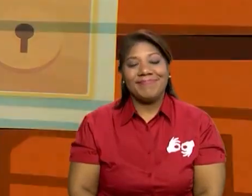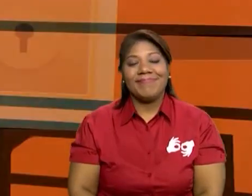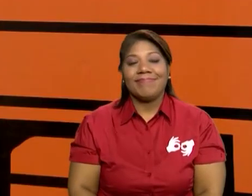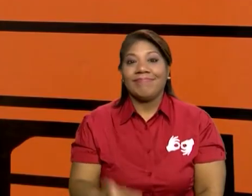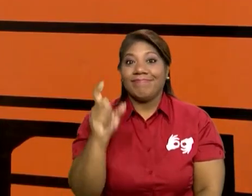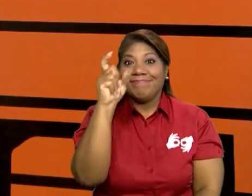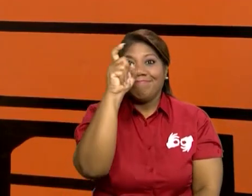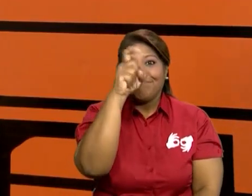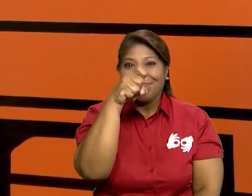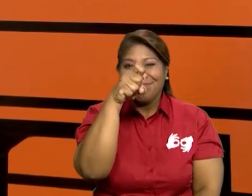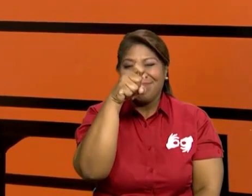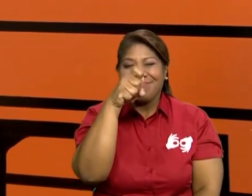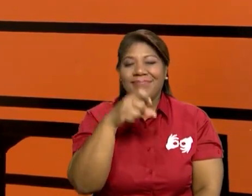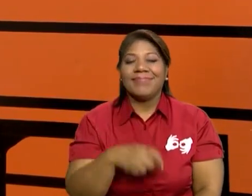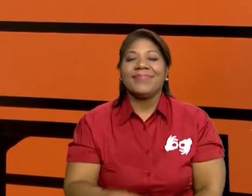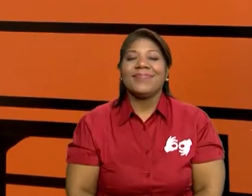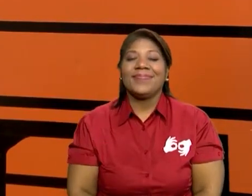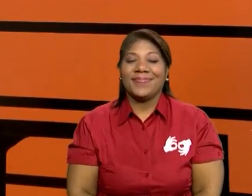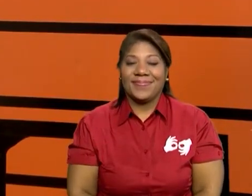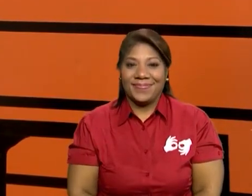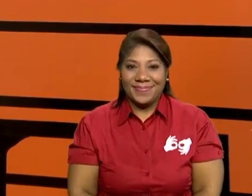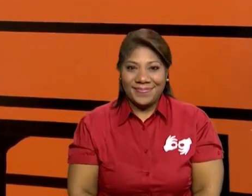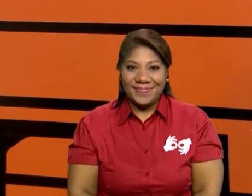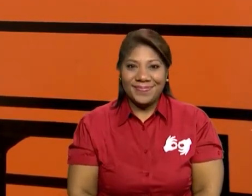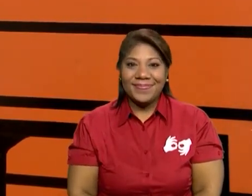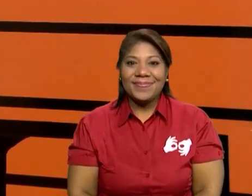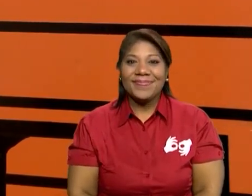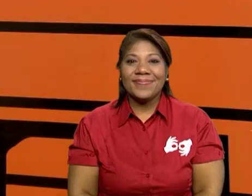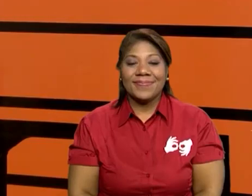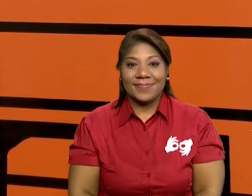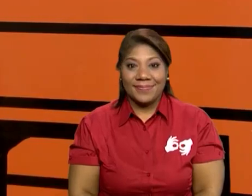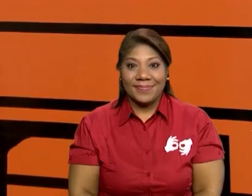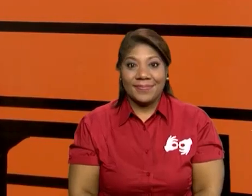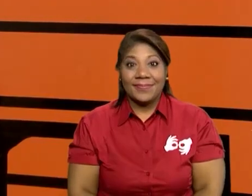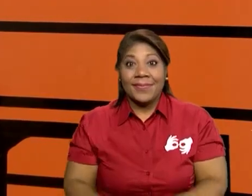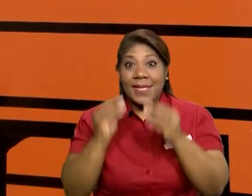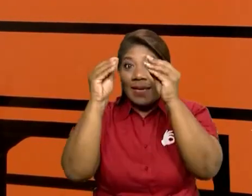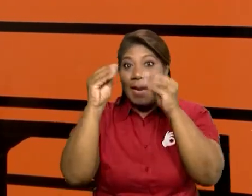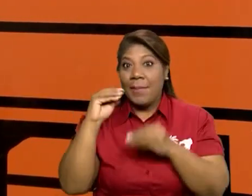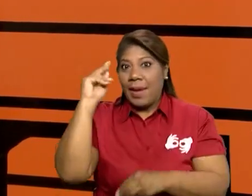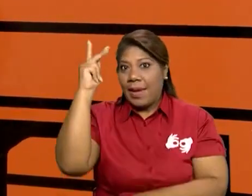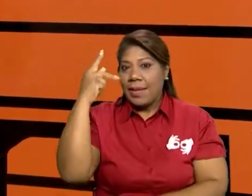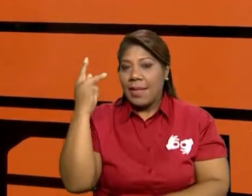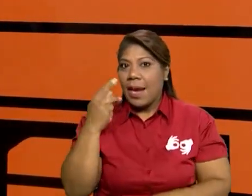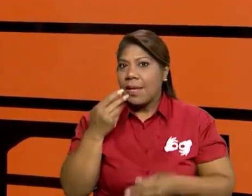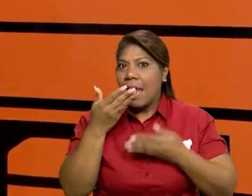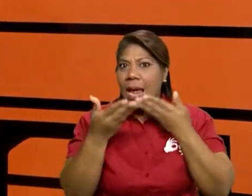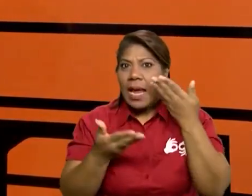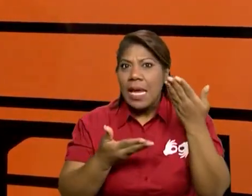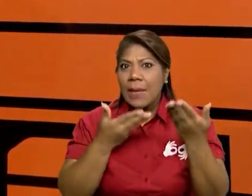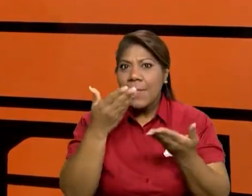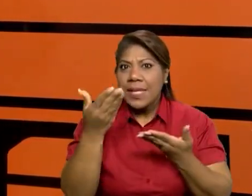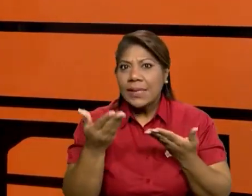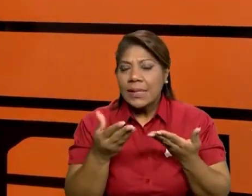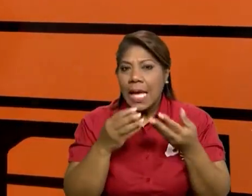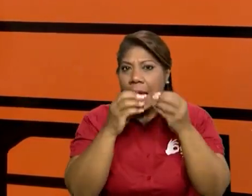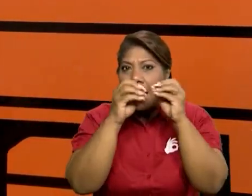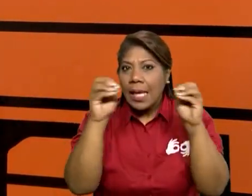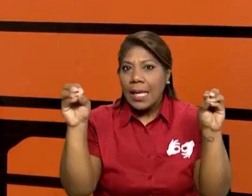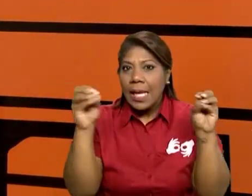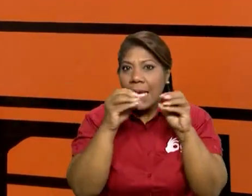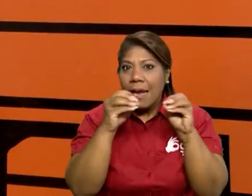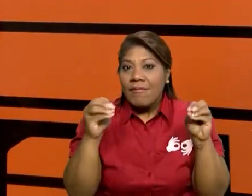esa pregunta que ustedes van a encontrar en el libro de trabajo. Ahora vamos a ver, Maestra Katia, que está armando la